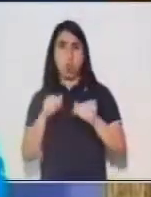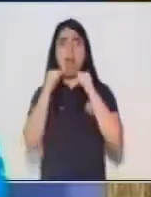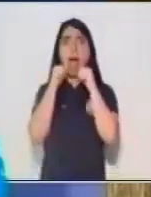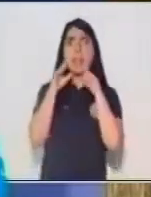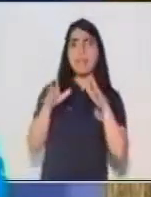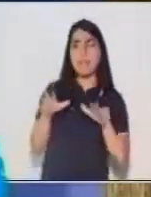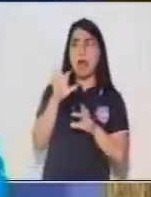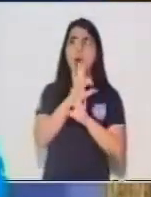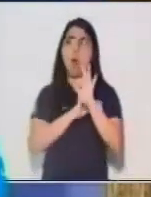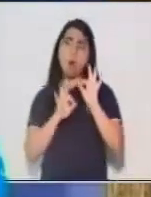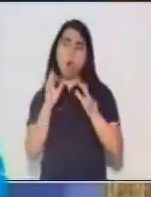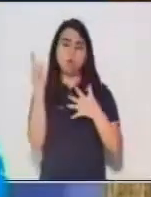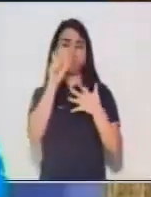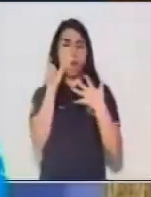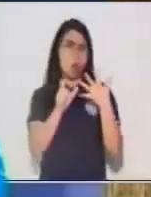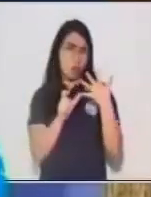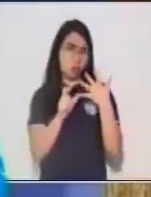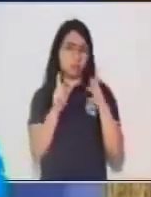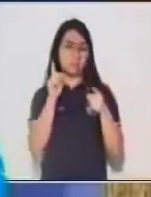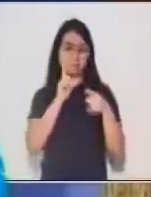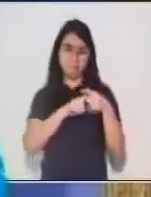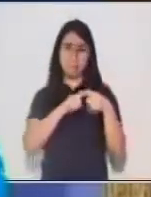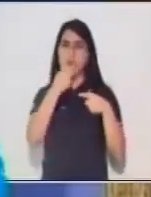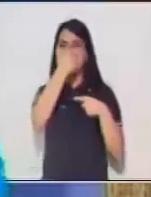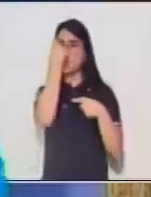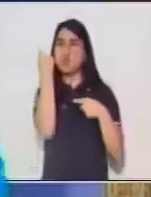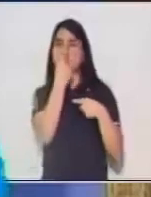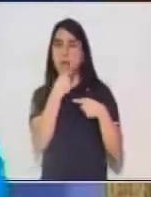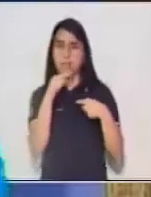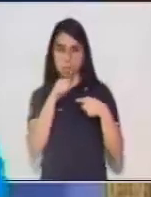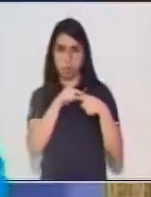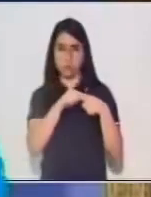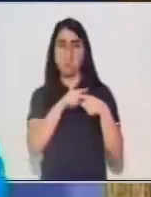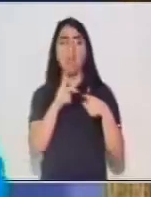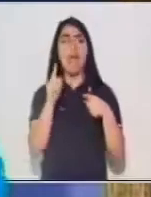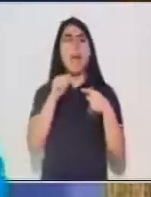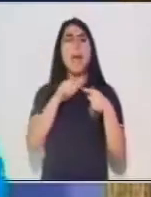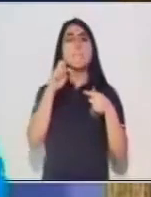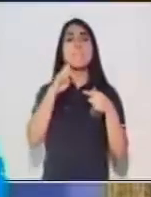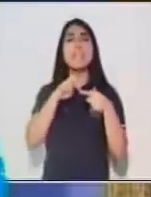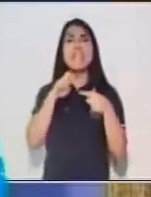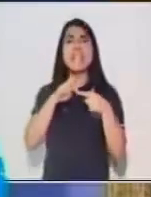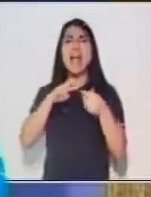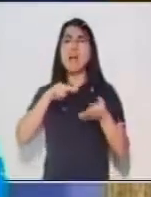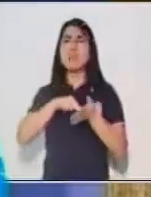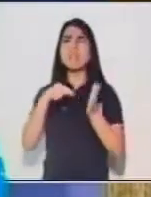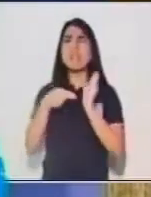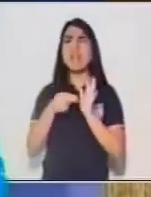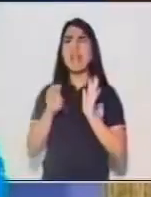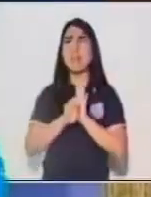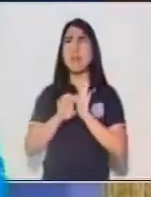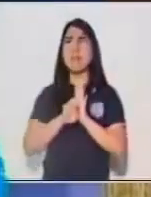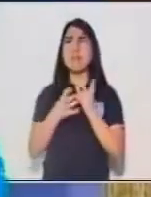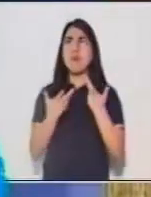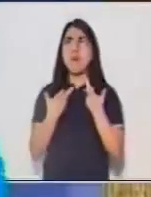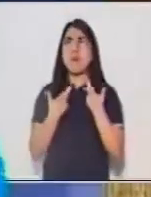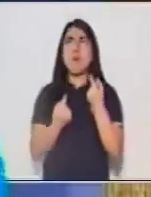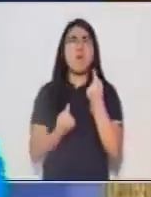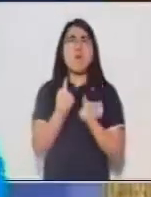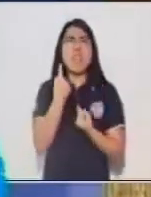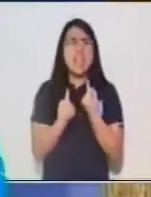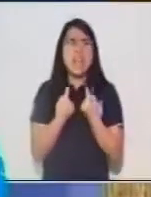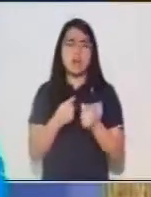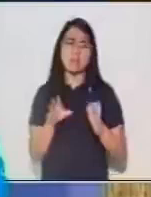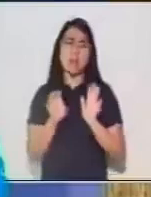predicado, expresa lo que se dice del sujeto, qué acción realiza, o lo que en ese momento queremos saber